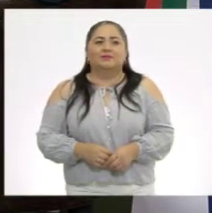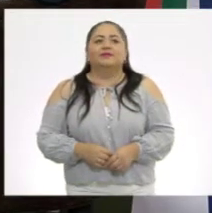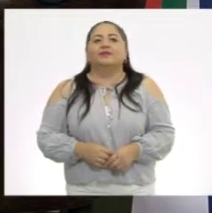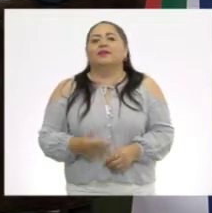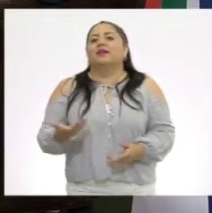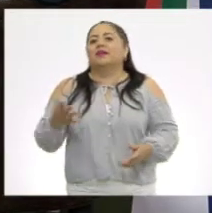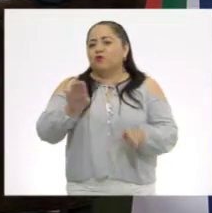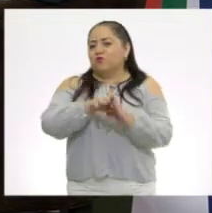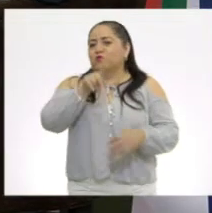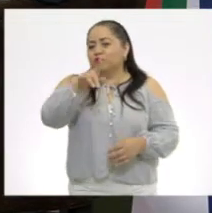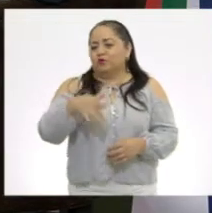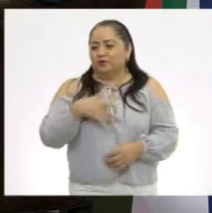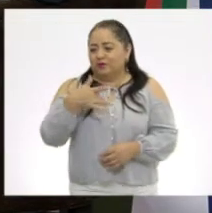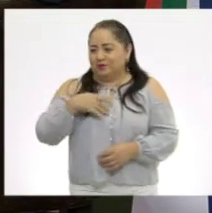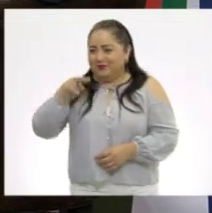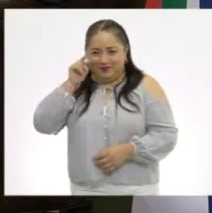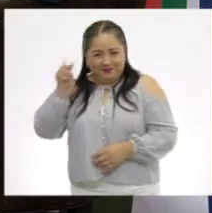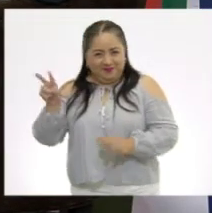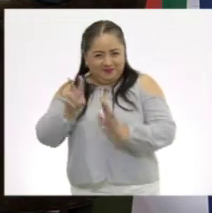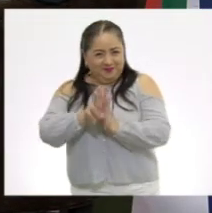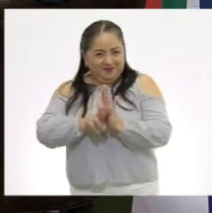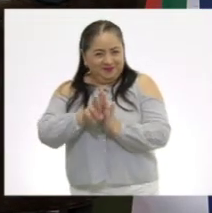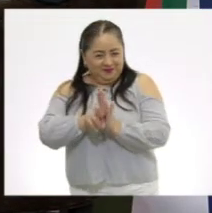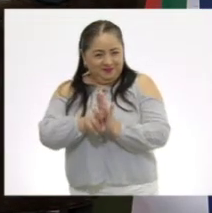¿Cómo te sentiste después de ver este video?